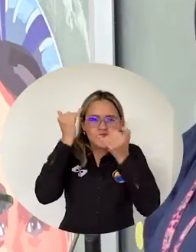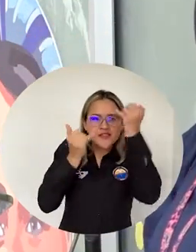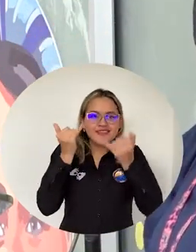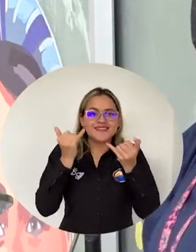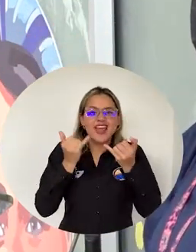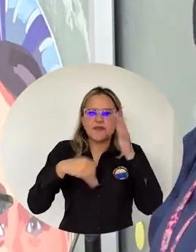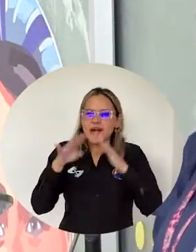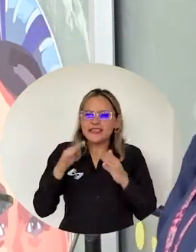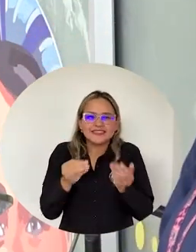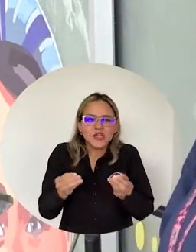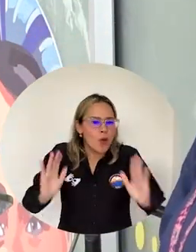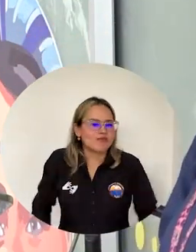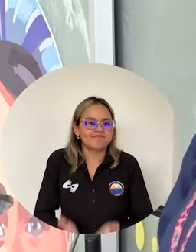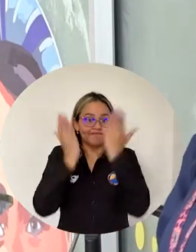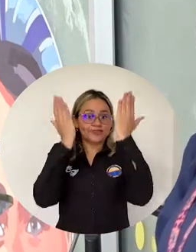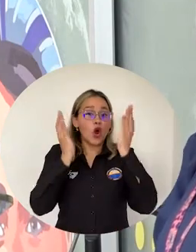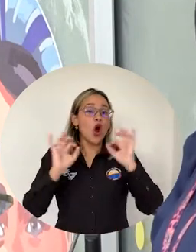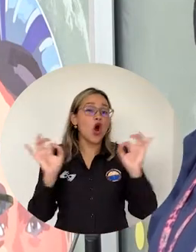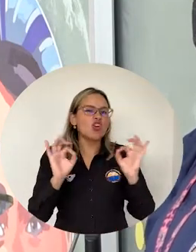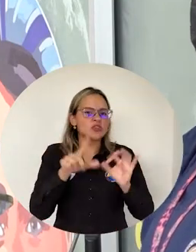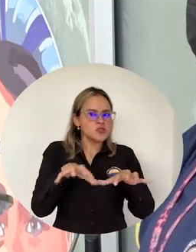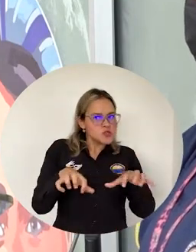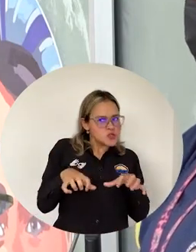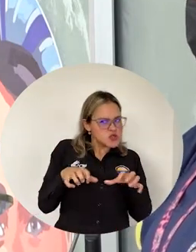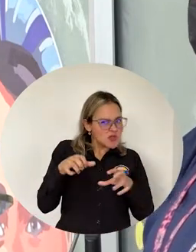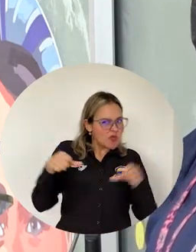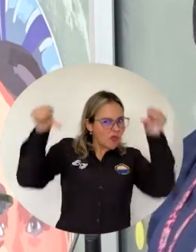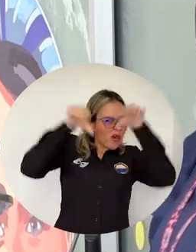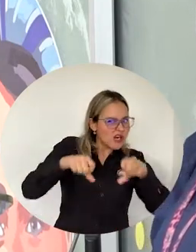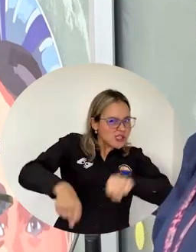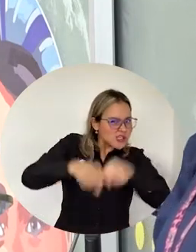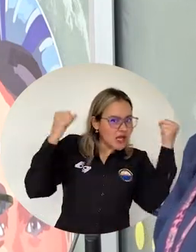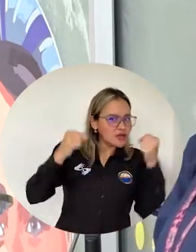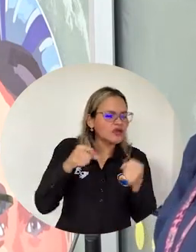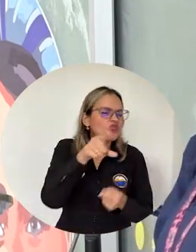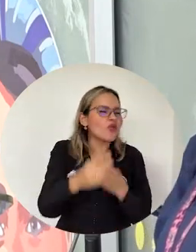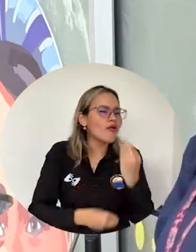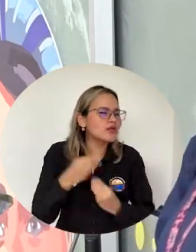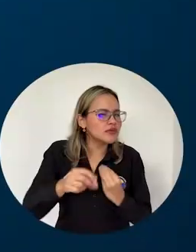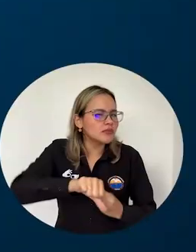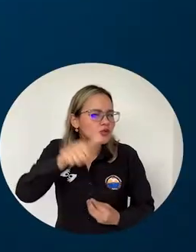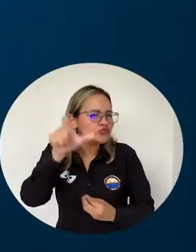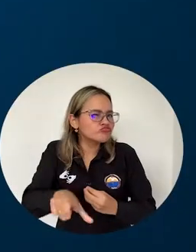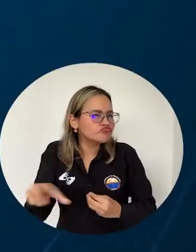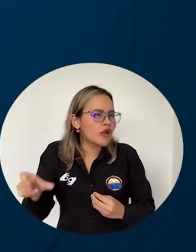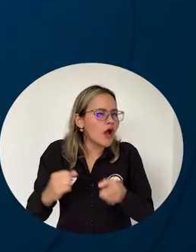destructivo La pregunta más urgente siempre es ¿Qué hace usted por los otros?